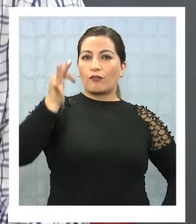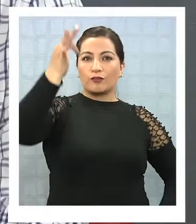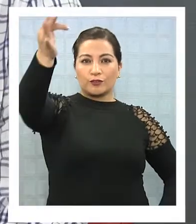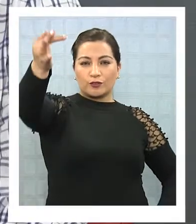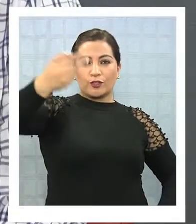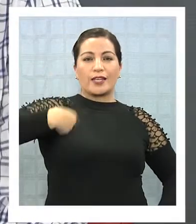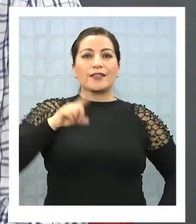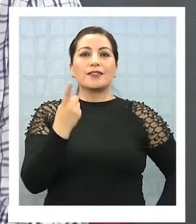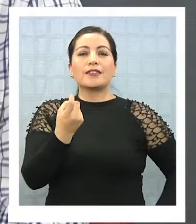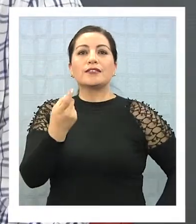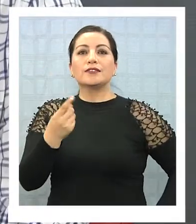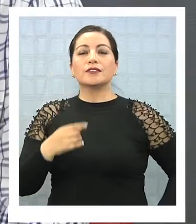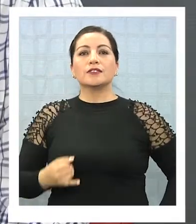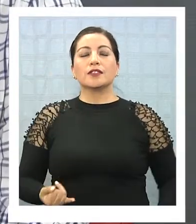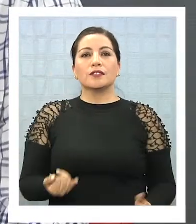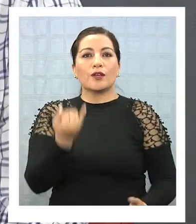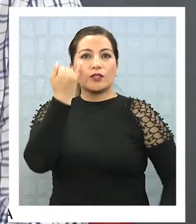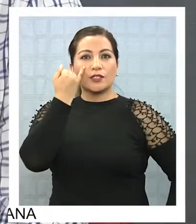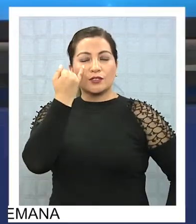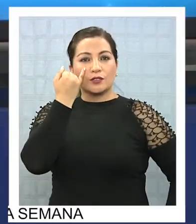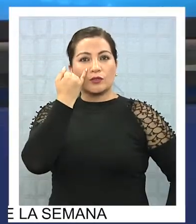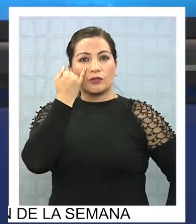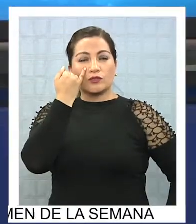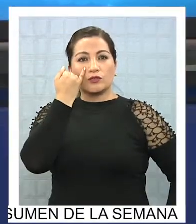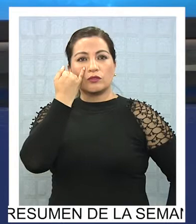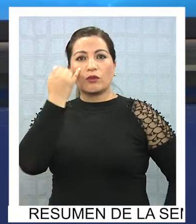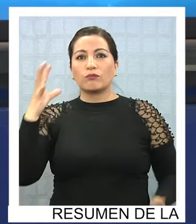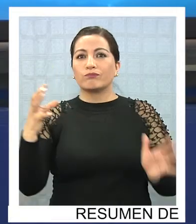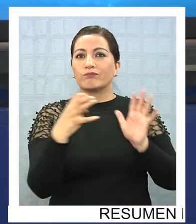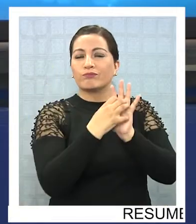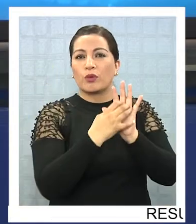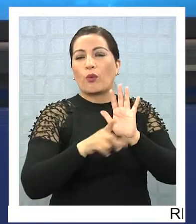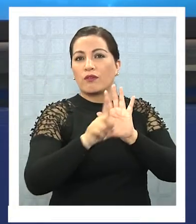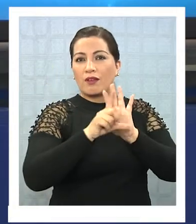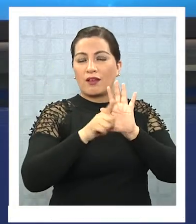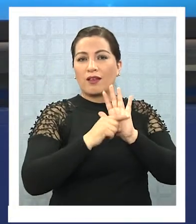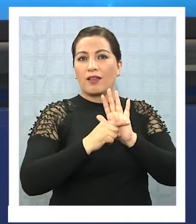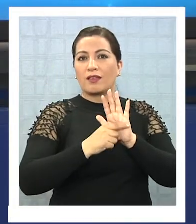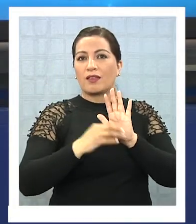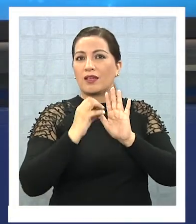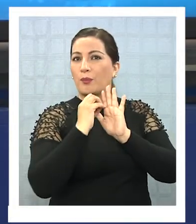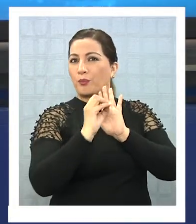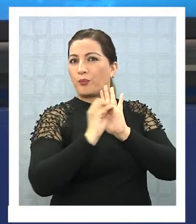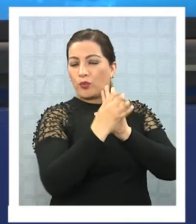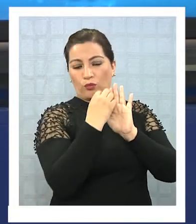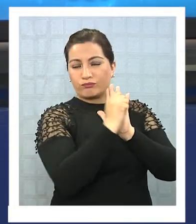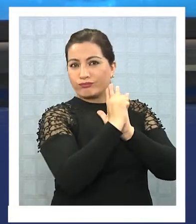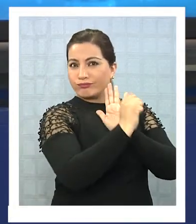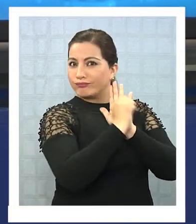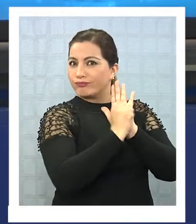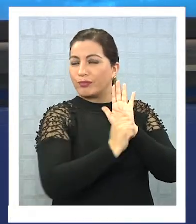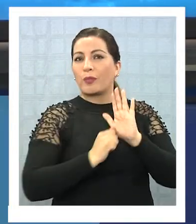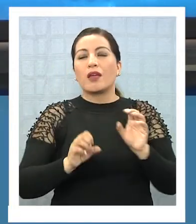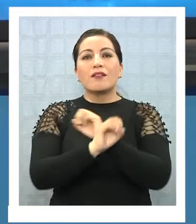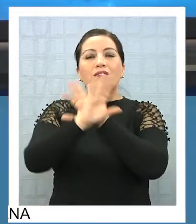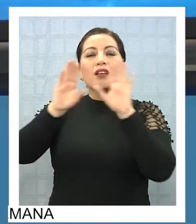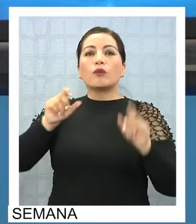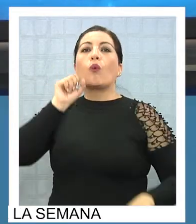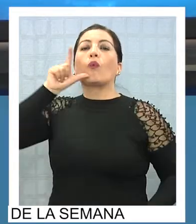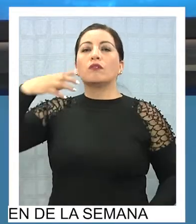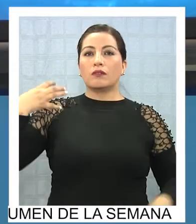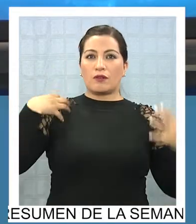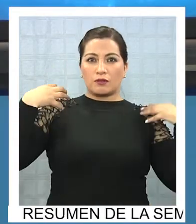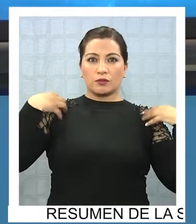requiere de una institucionalidad donde esté plasmado en una ley, donde establezca claramente cuáles son las responsabilidades. Y esa ley,